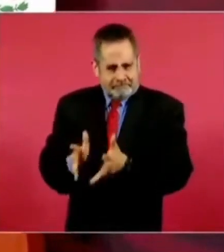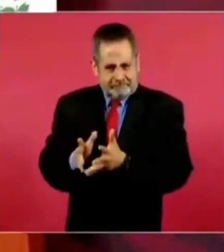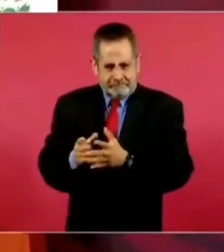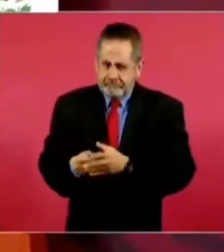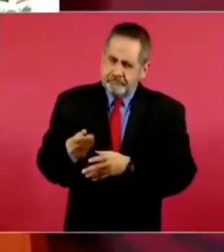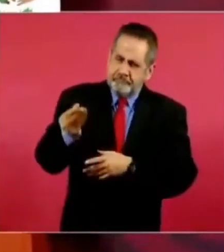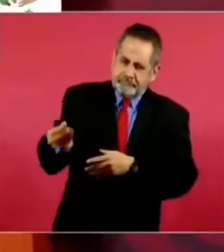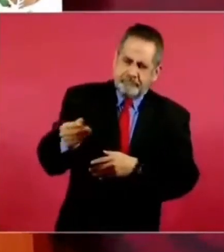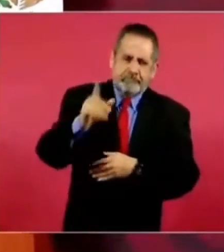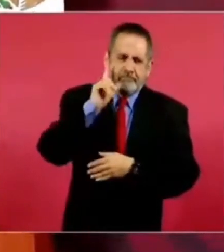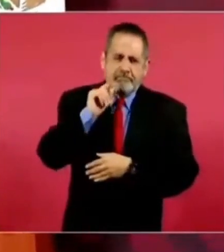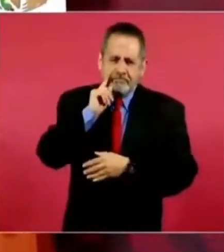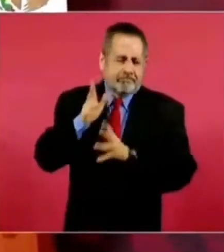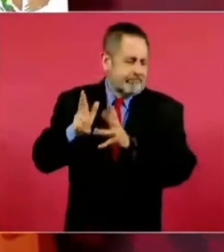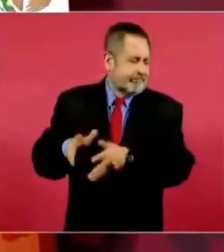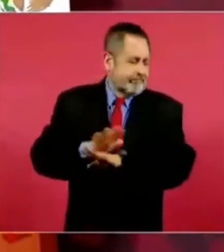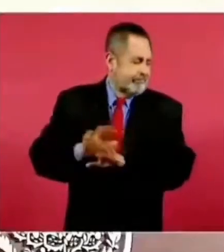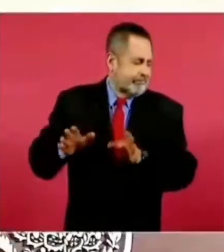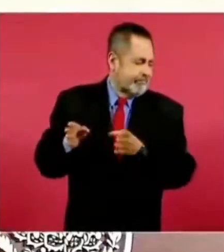ya mañana lo dejo.